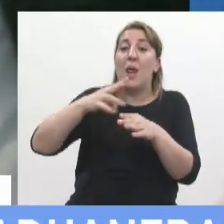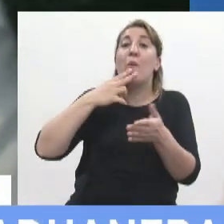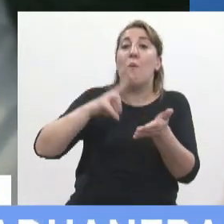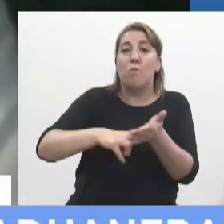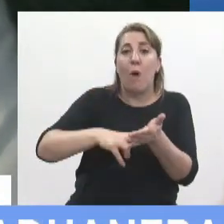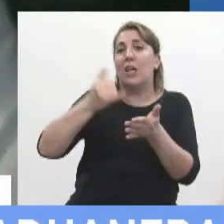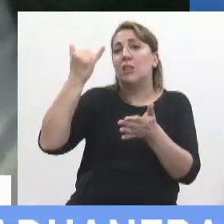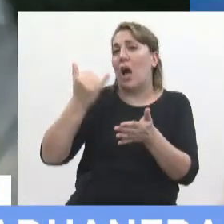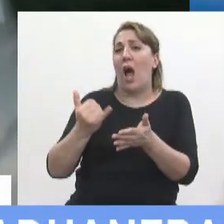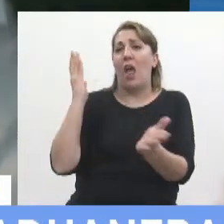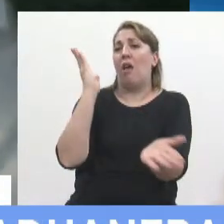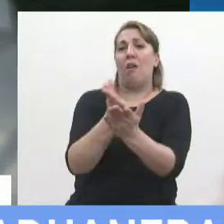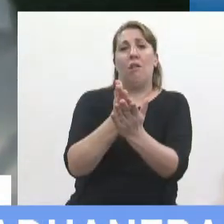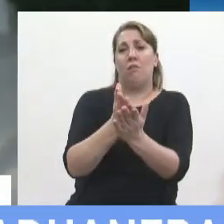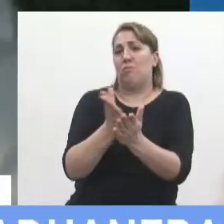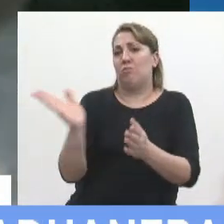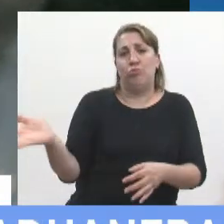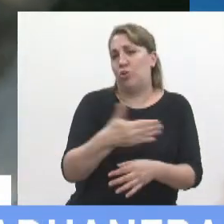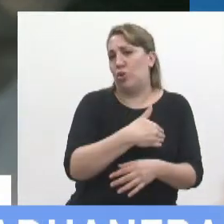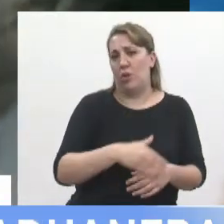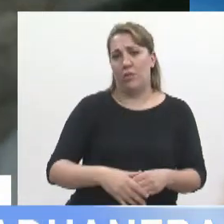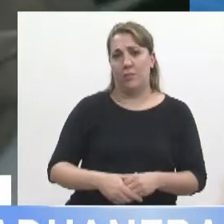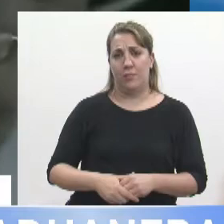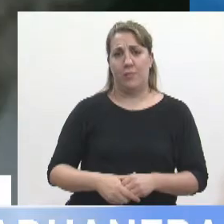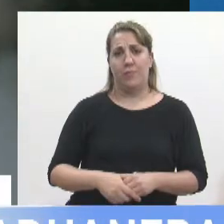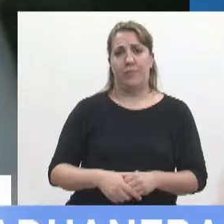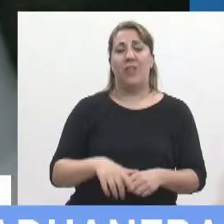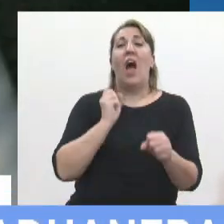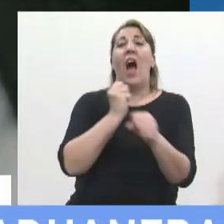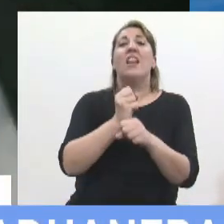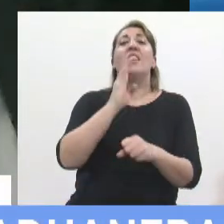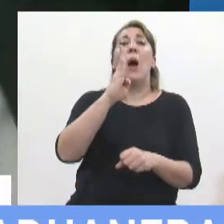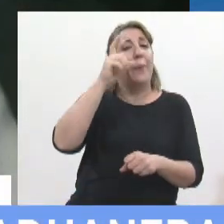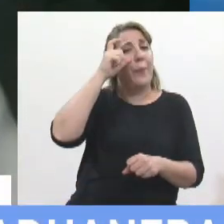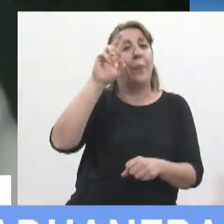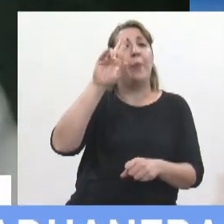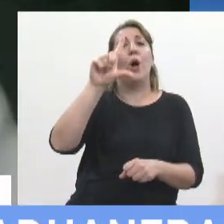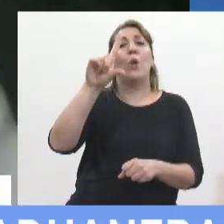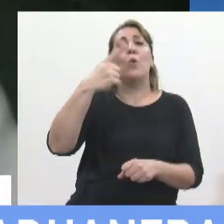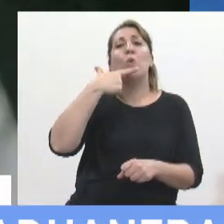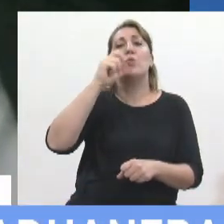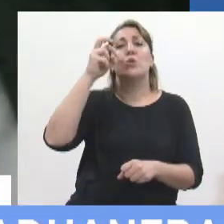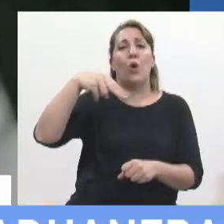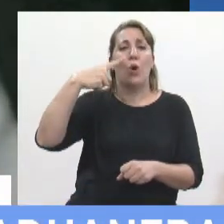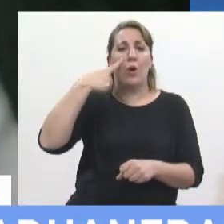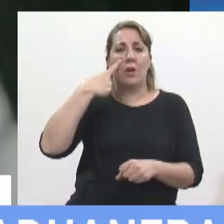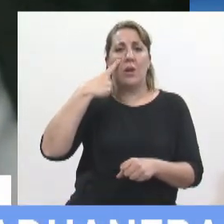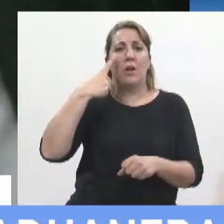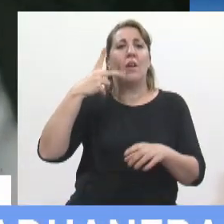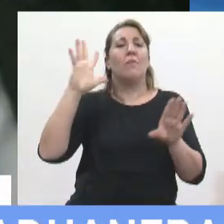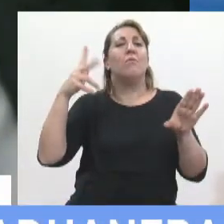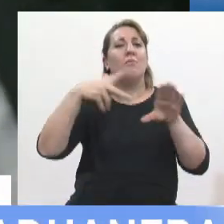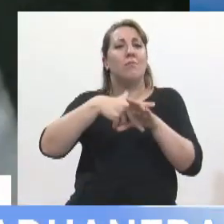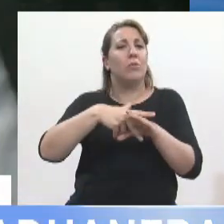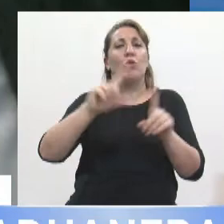hasta Berlucón hasta Berlucón Silvio Berlucón ¿una interrupción? no no senador no